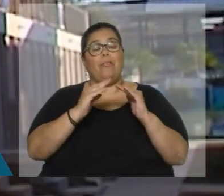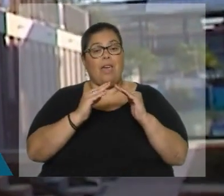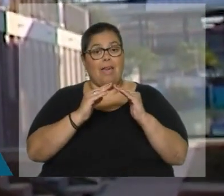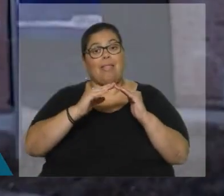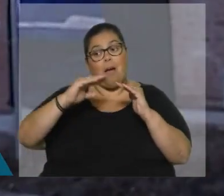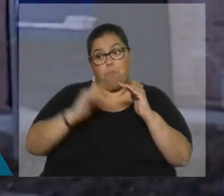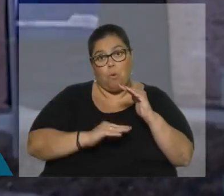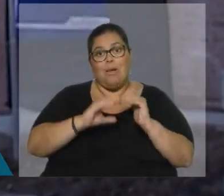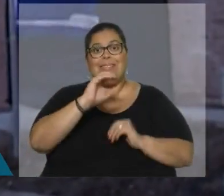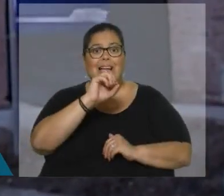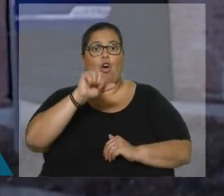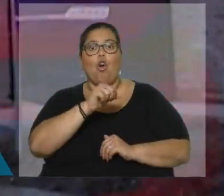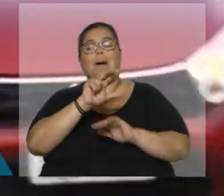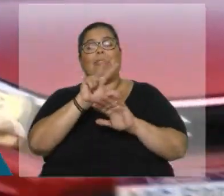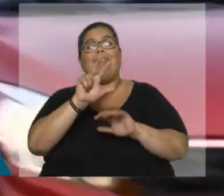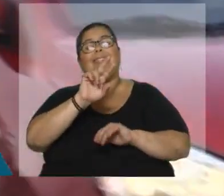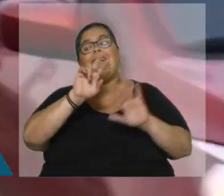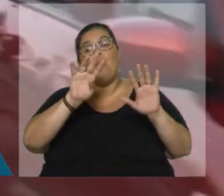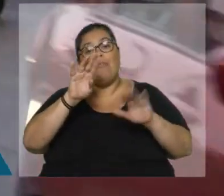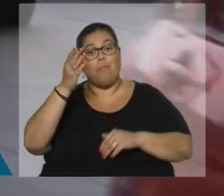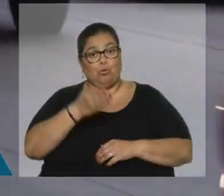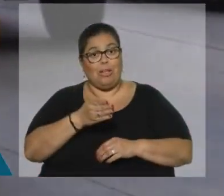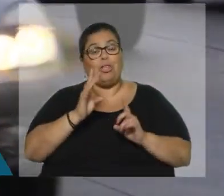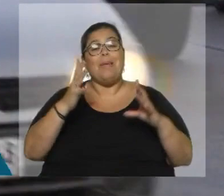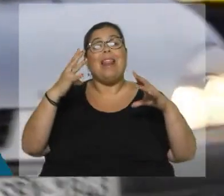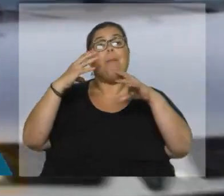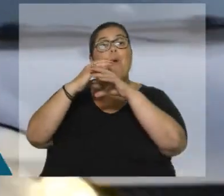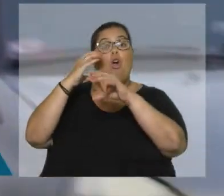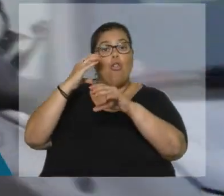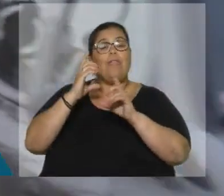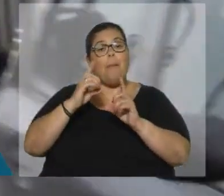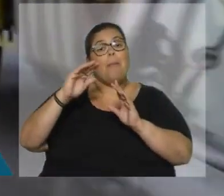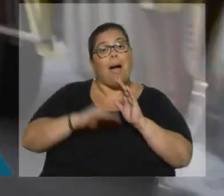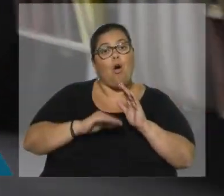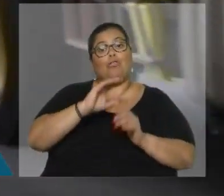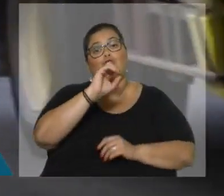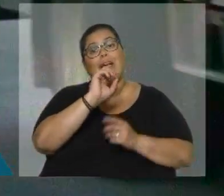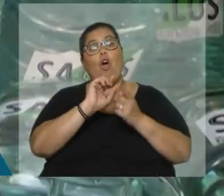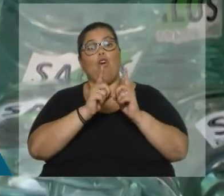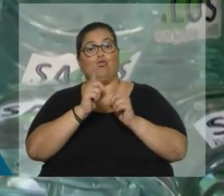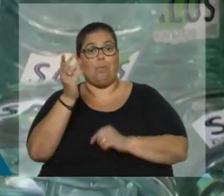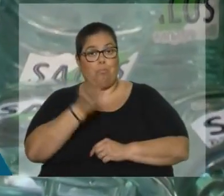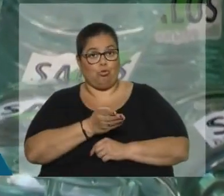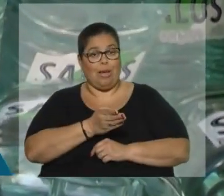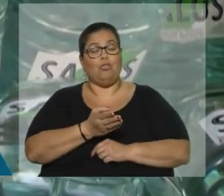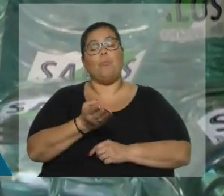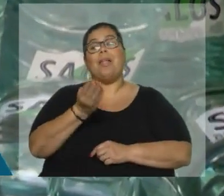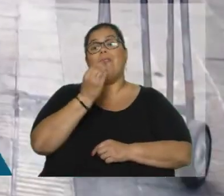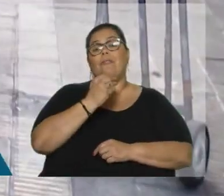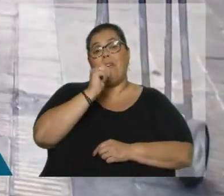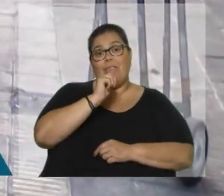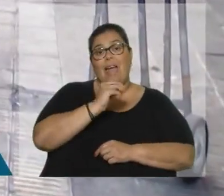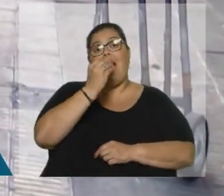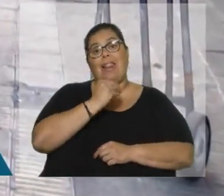caída de 0,39%, y transporte, que también tuvo una baja de 0,11%. El rubro alimentos y bebidas se